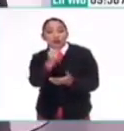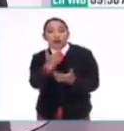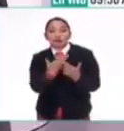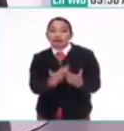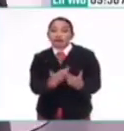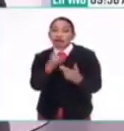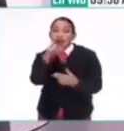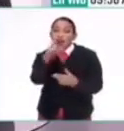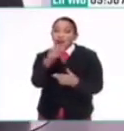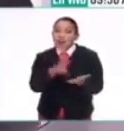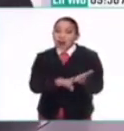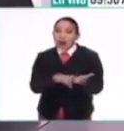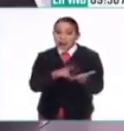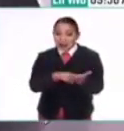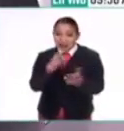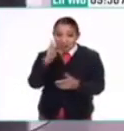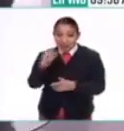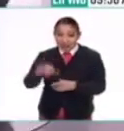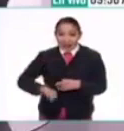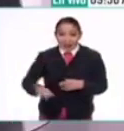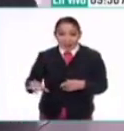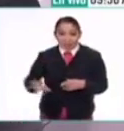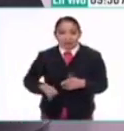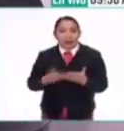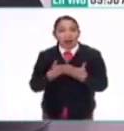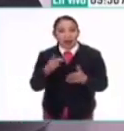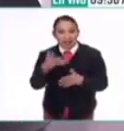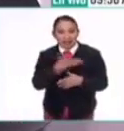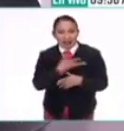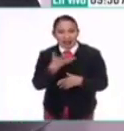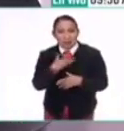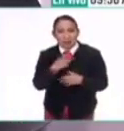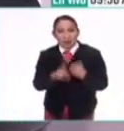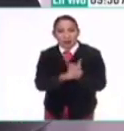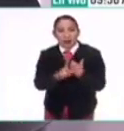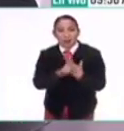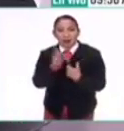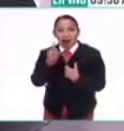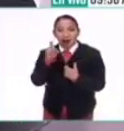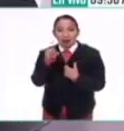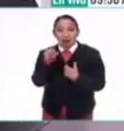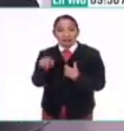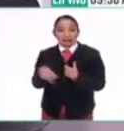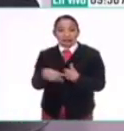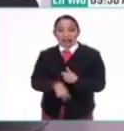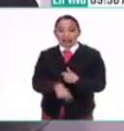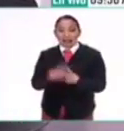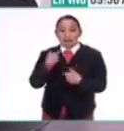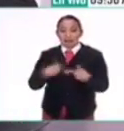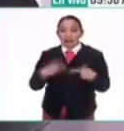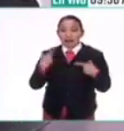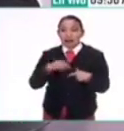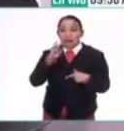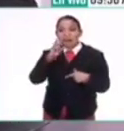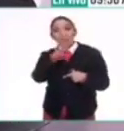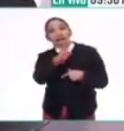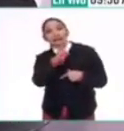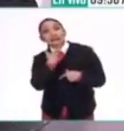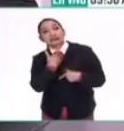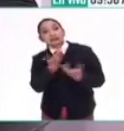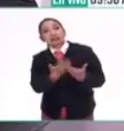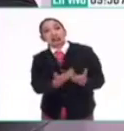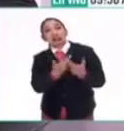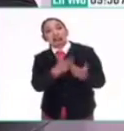riqueza del agua. Y mira qué interesante, Ana, que ahora que tenemos el problema del agua, acá estas personas ya veían que la verdadera